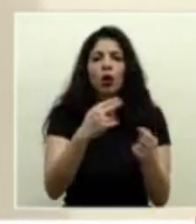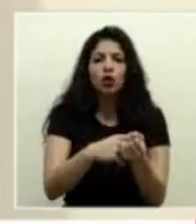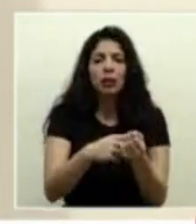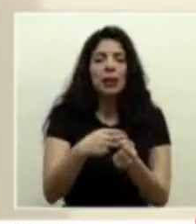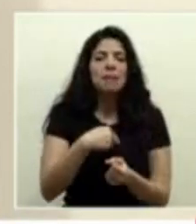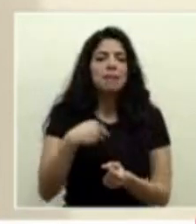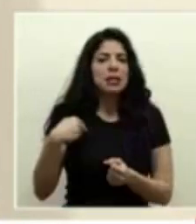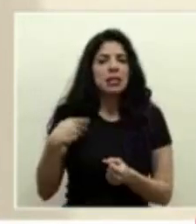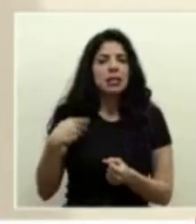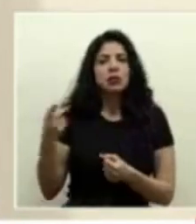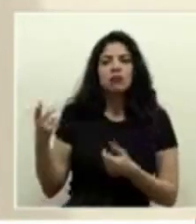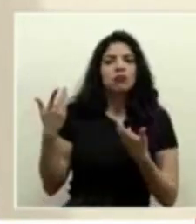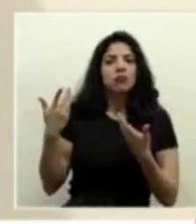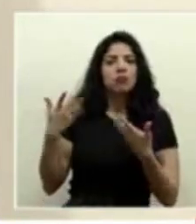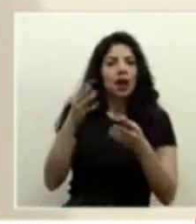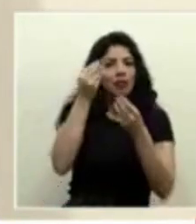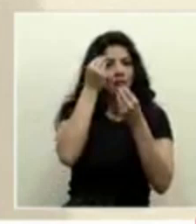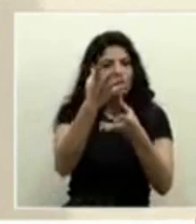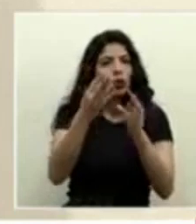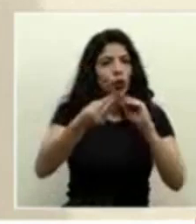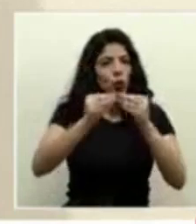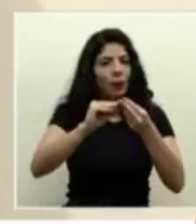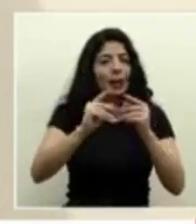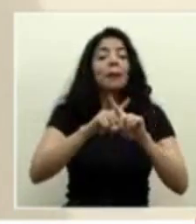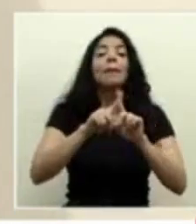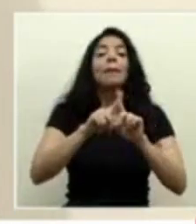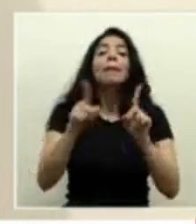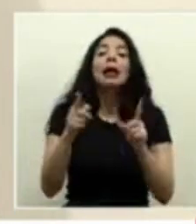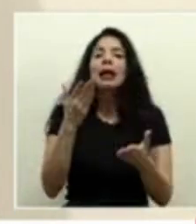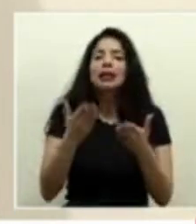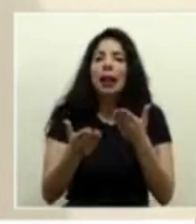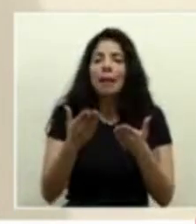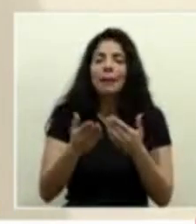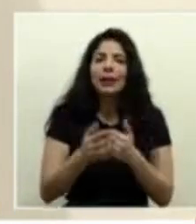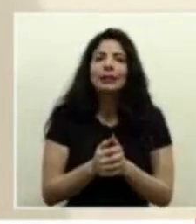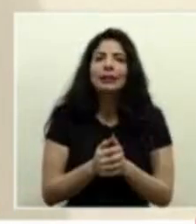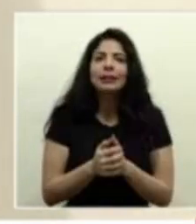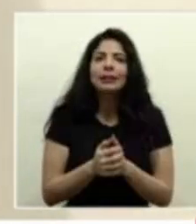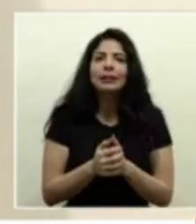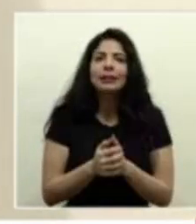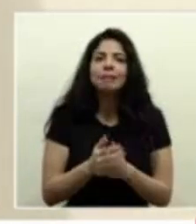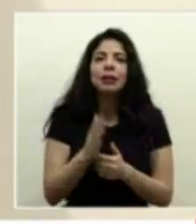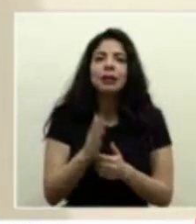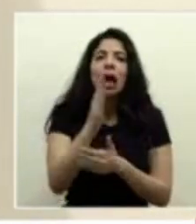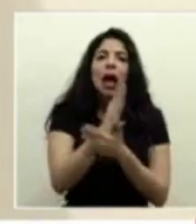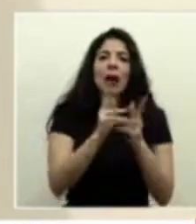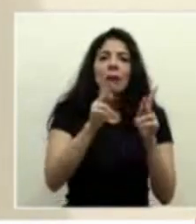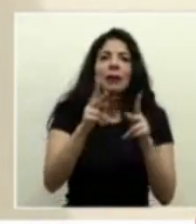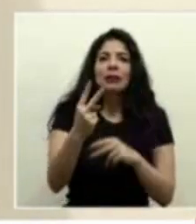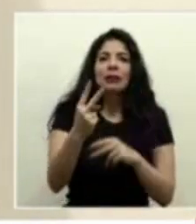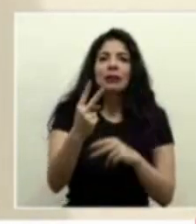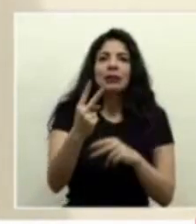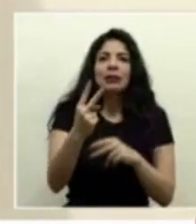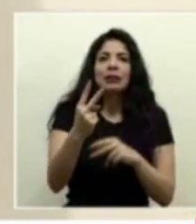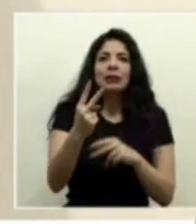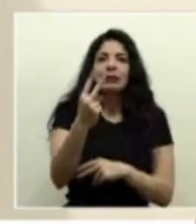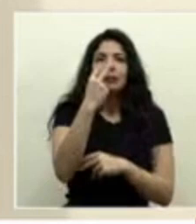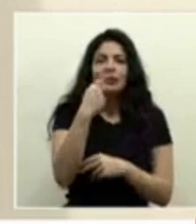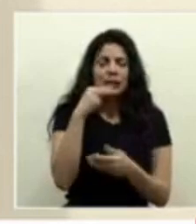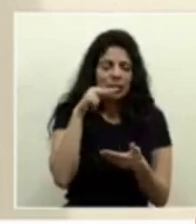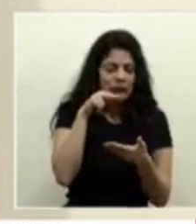señor ministro dio los datos pero bueno tal vez algunos me vieron viendo el celular